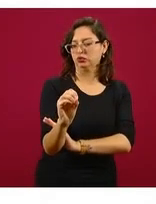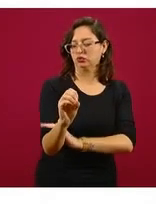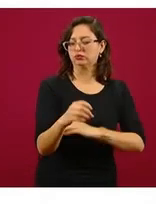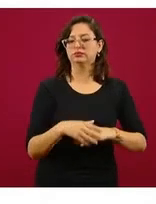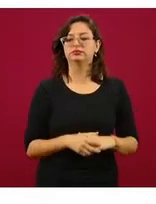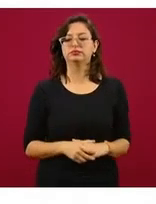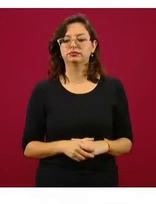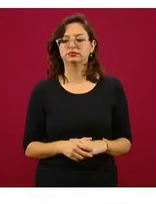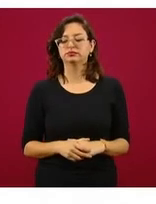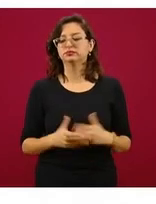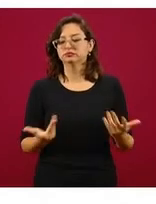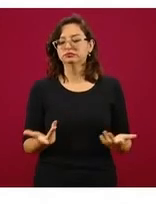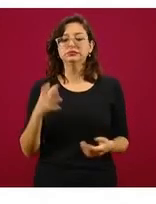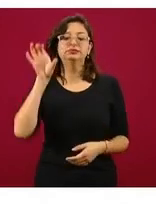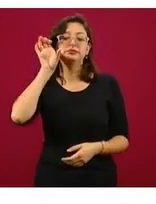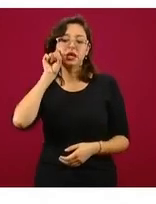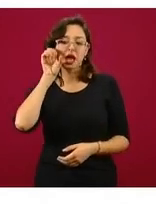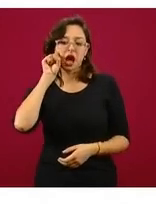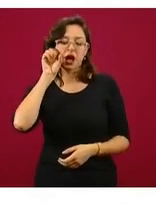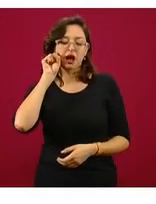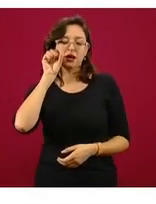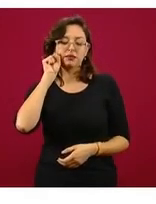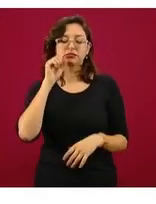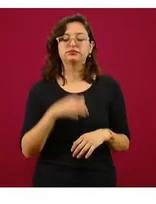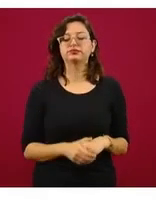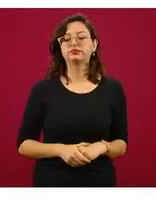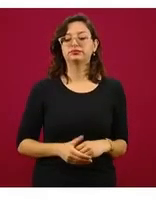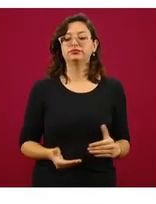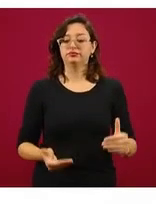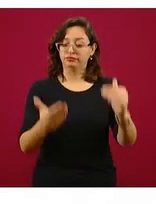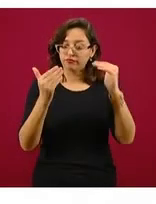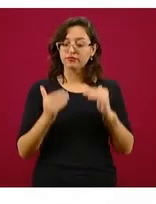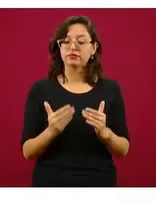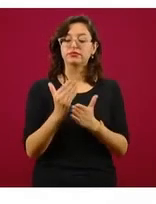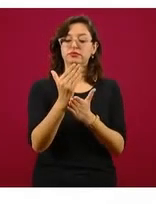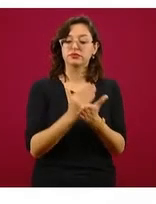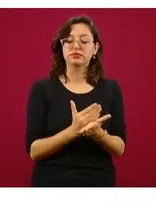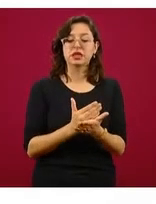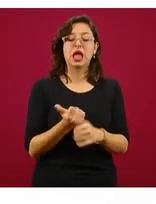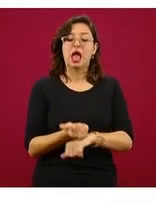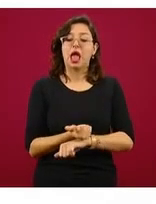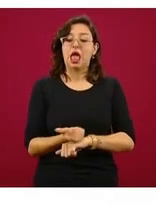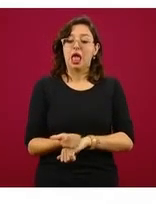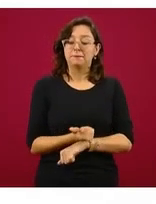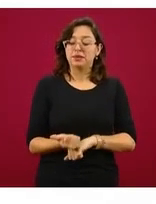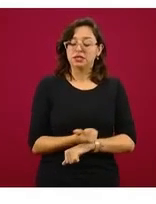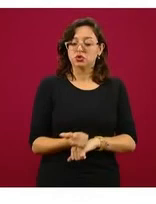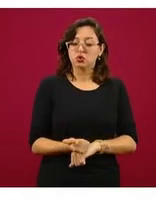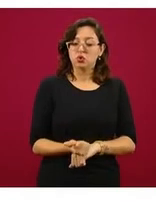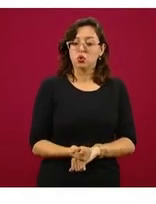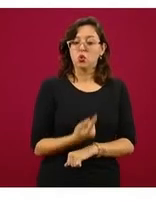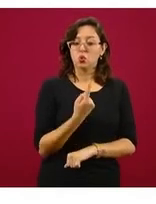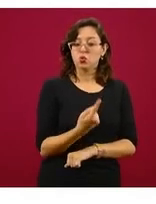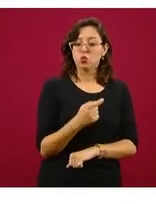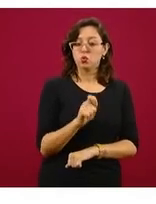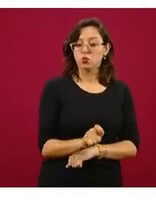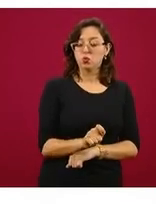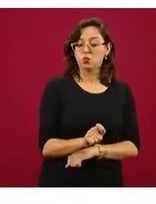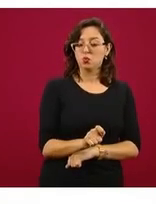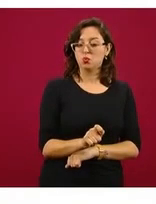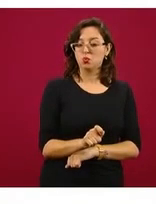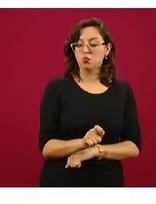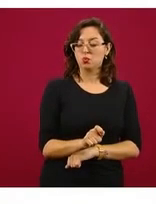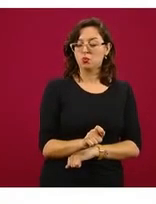es riesgo alto, nivel naranja. Acortamos un poco más el amarillo, tiene sólo 0.5